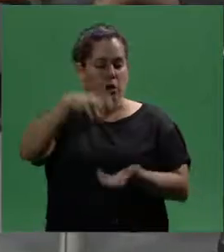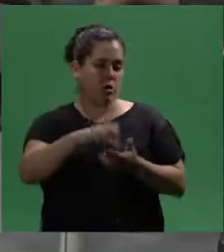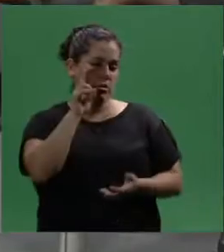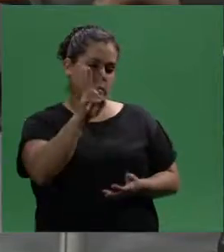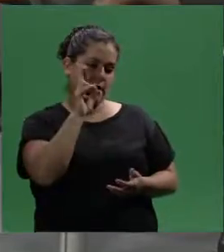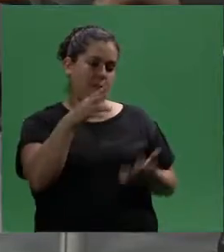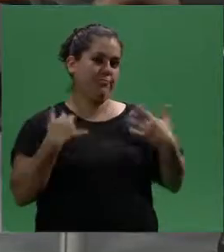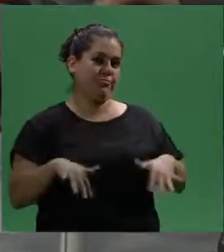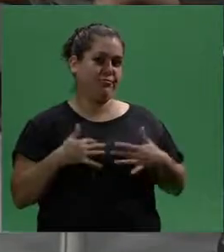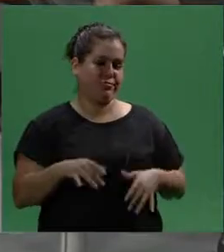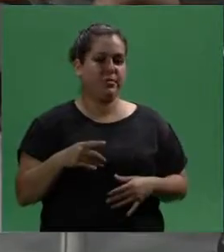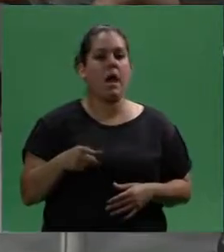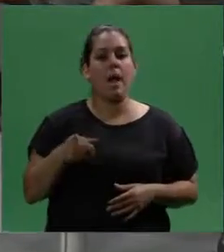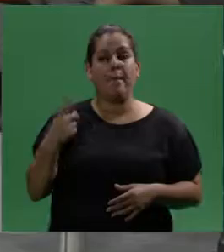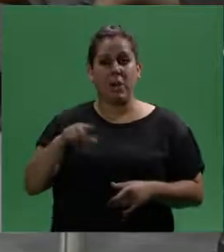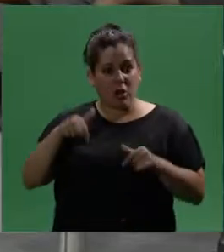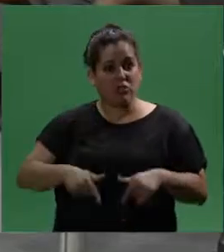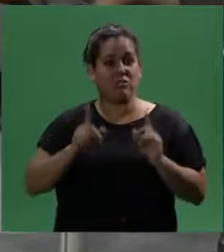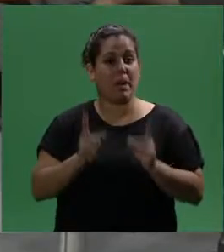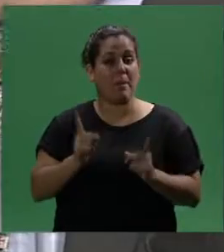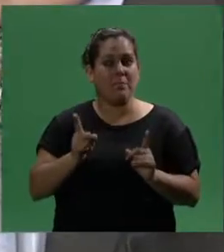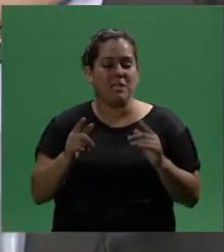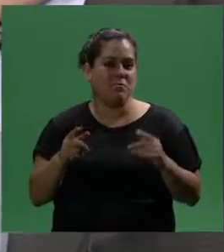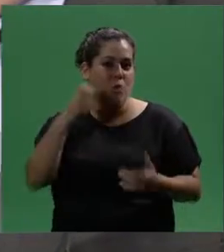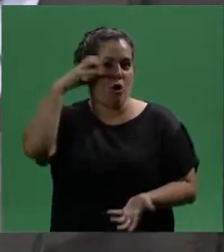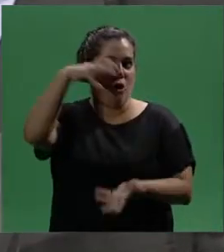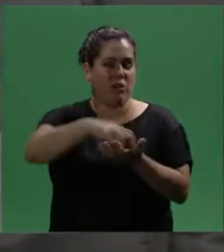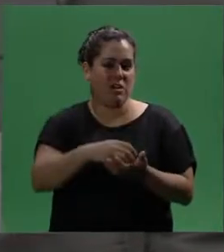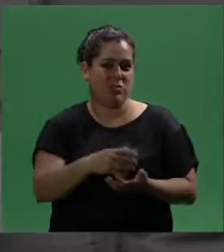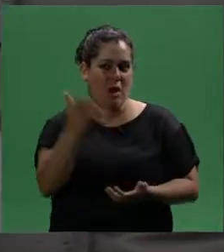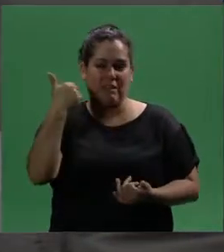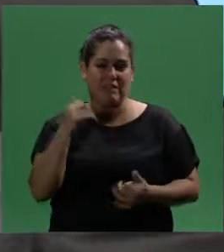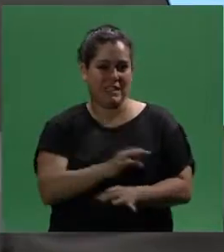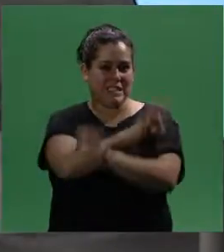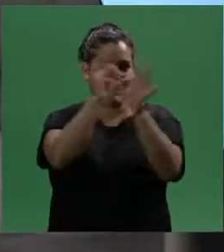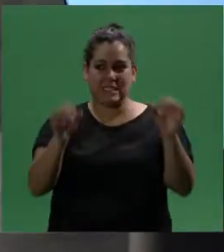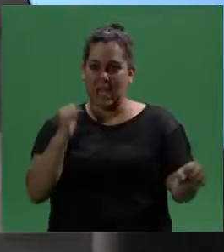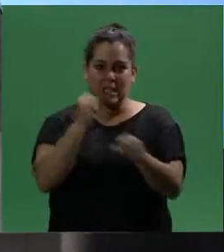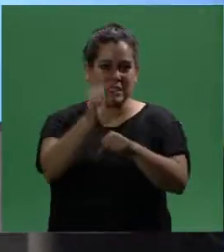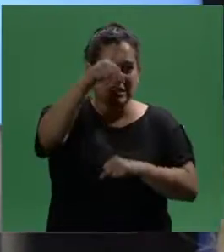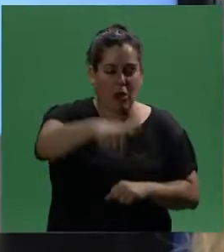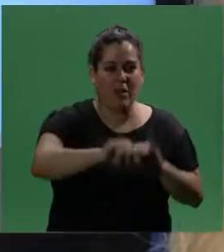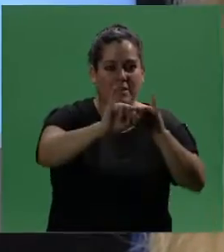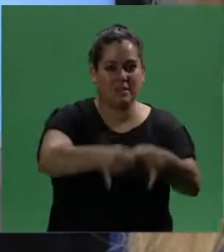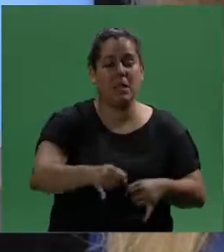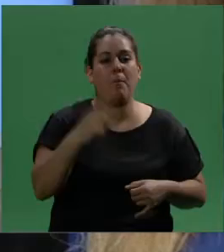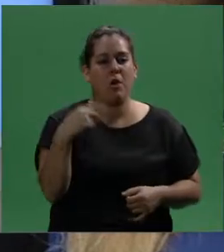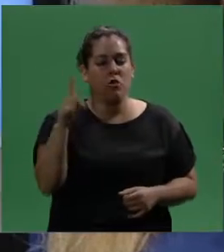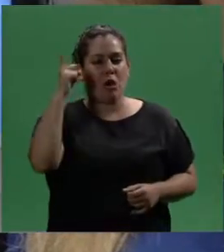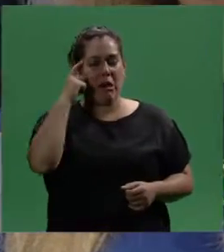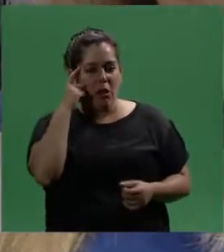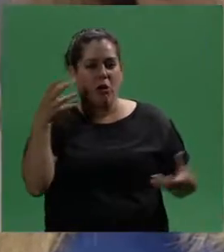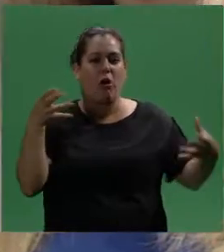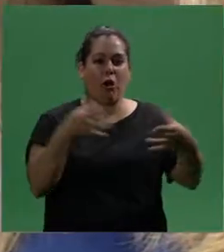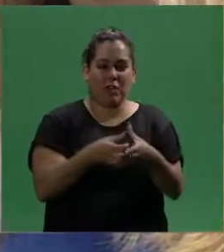fue toda una experiencia. Pero digo, esto también ocurrió en esta casa durante mucho tiempo y creo que desde el trabajo colectivo,